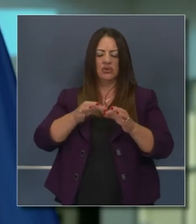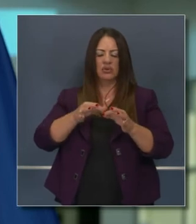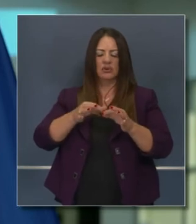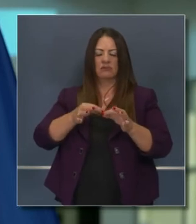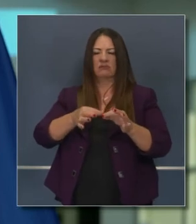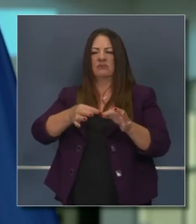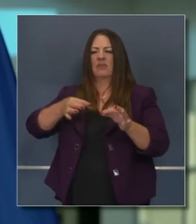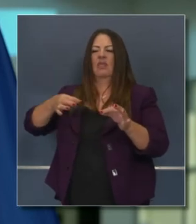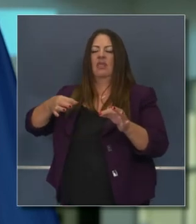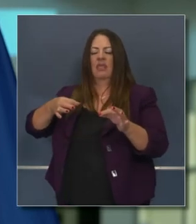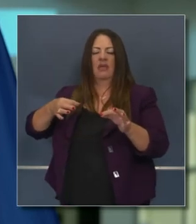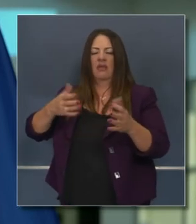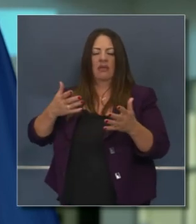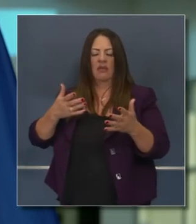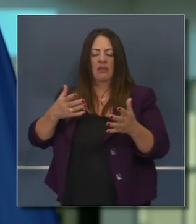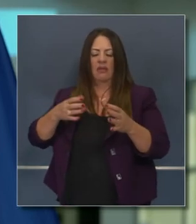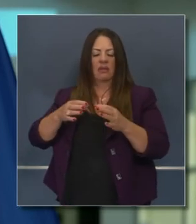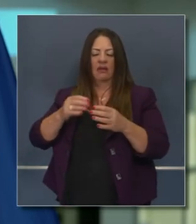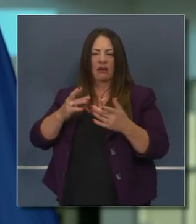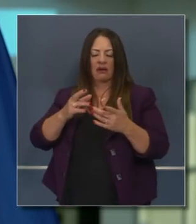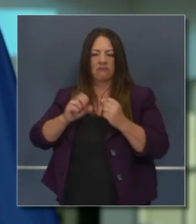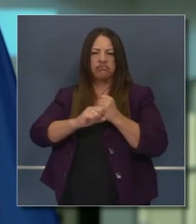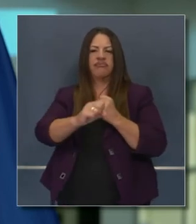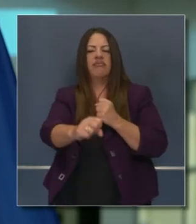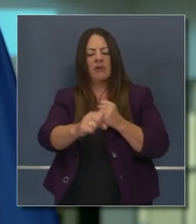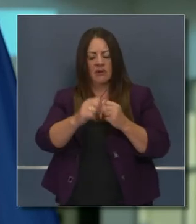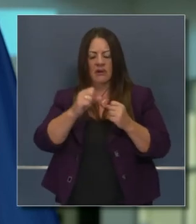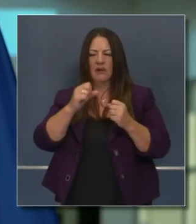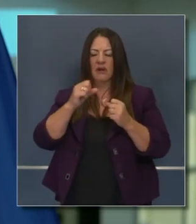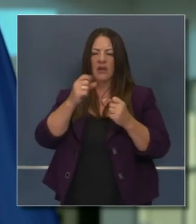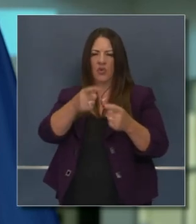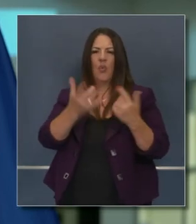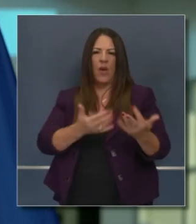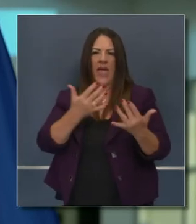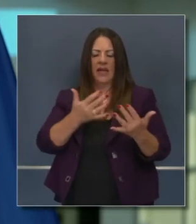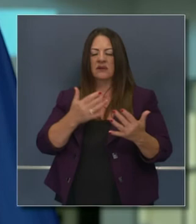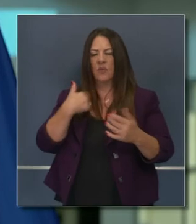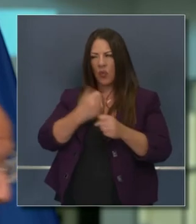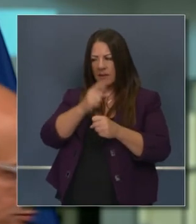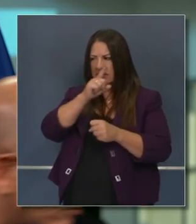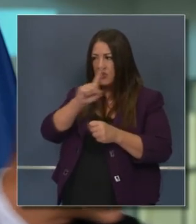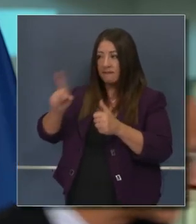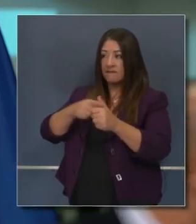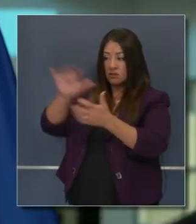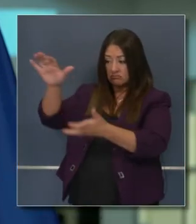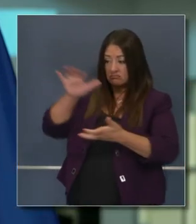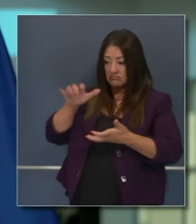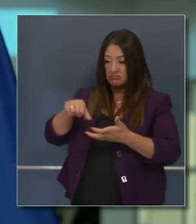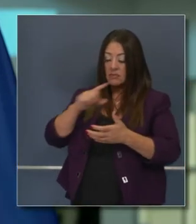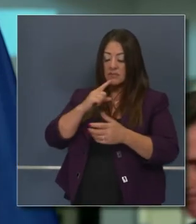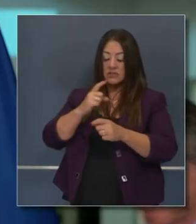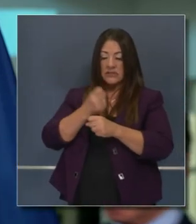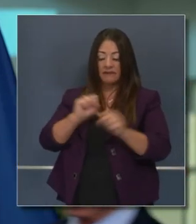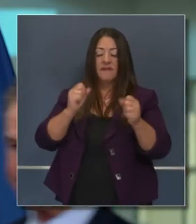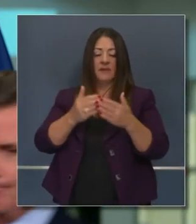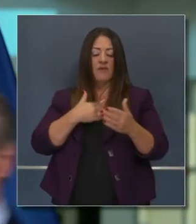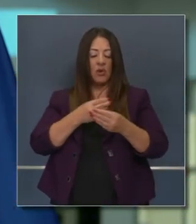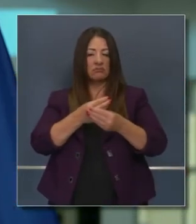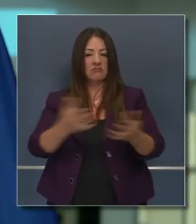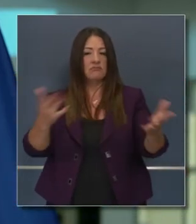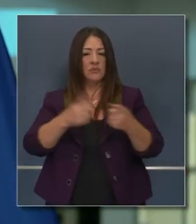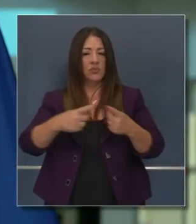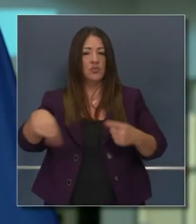Es lo que esperamos y lo que queremos lograr cuando primero estén disponibles estas primeras vacunas a California.